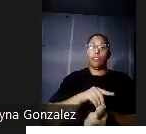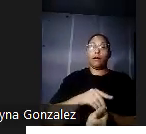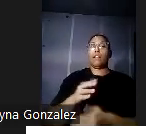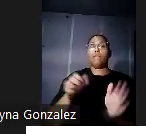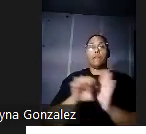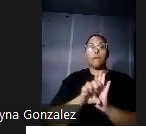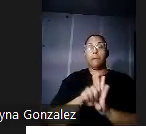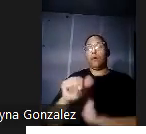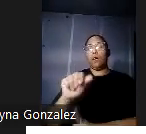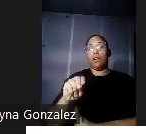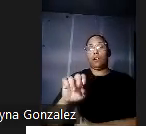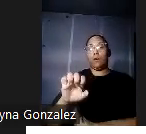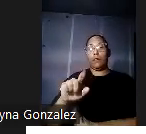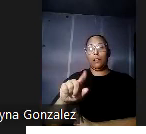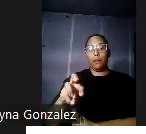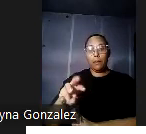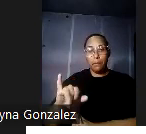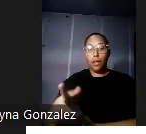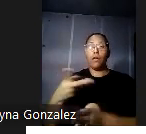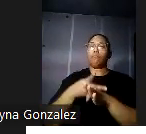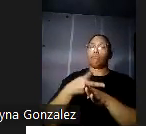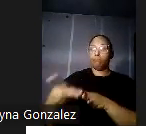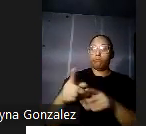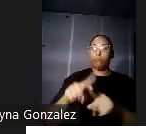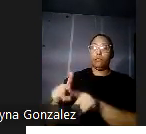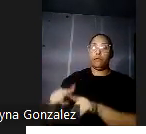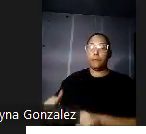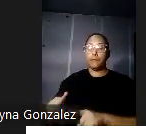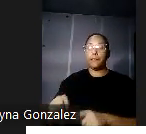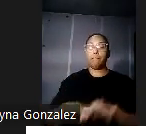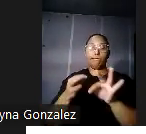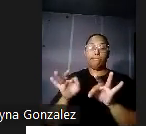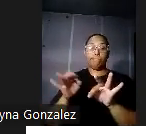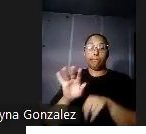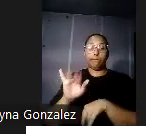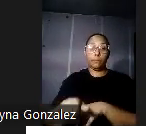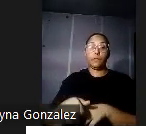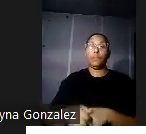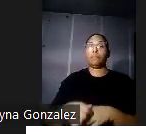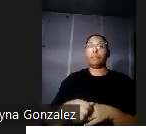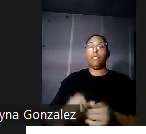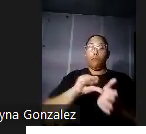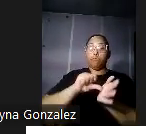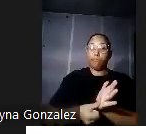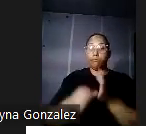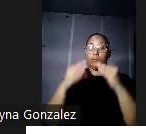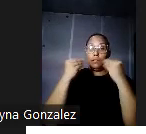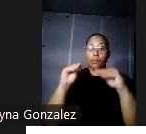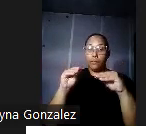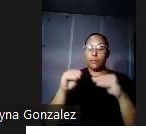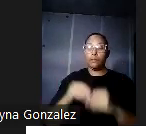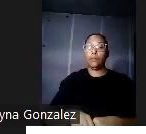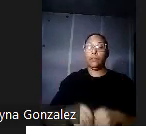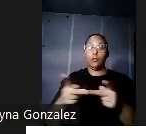logros profesionales. No faltaron anuncios con frases como esta. En las operaciones de ventas de solares realizadas